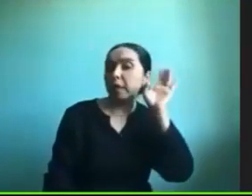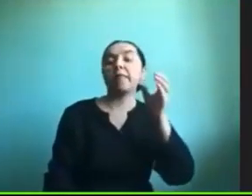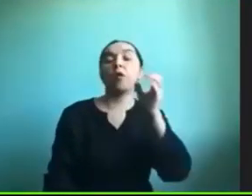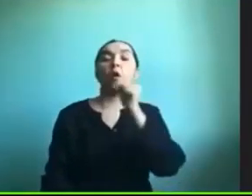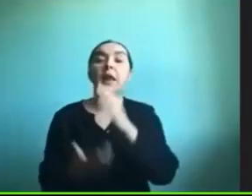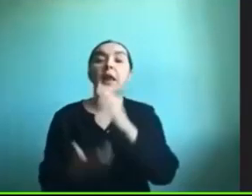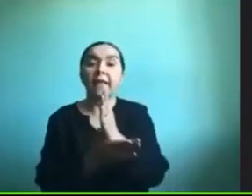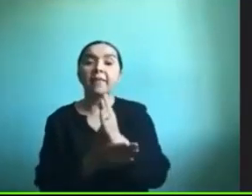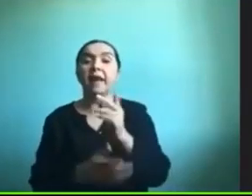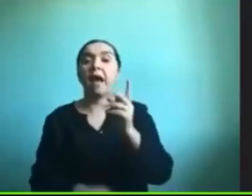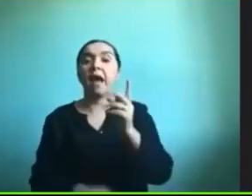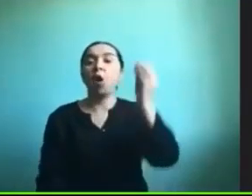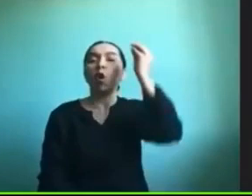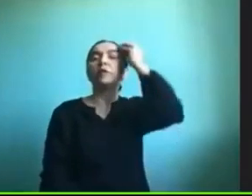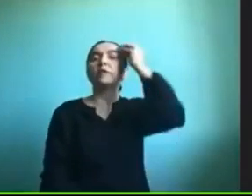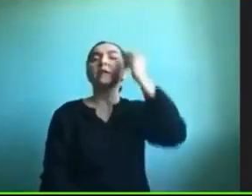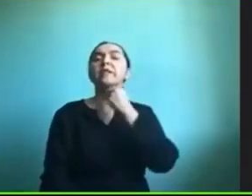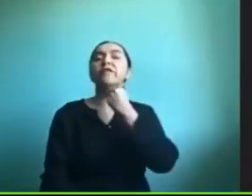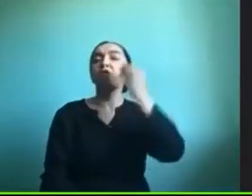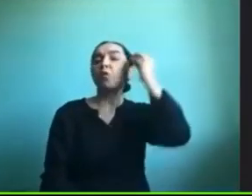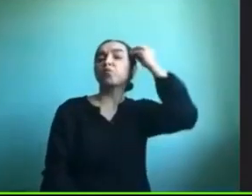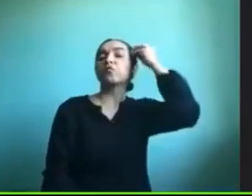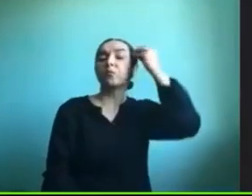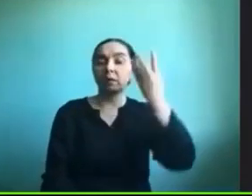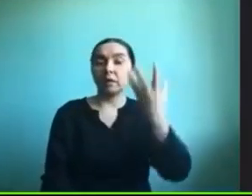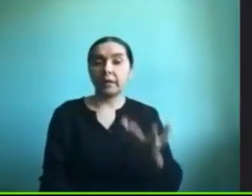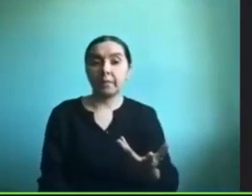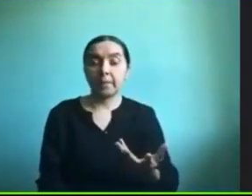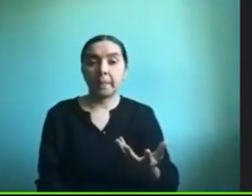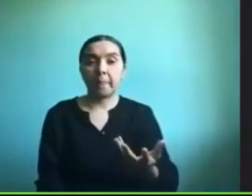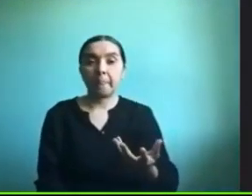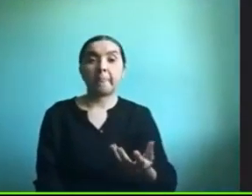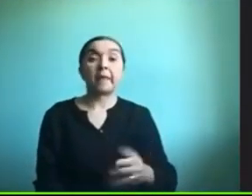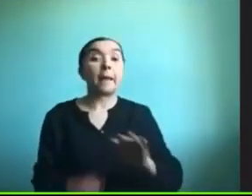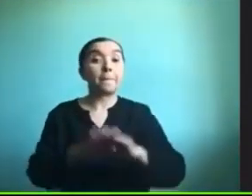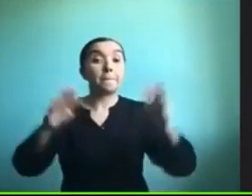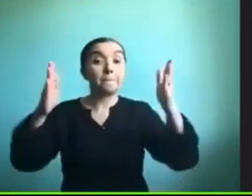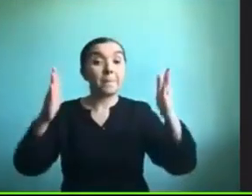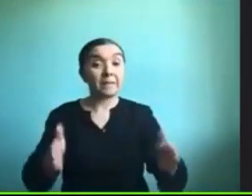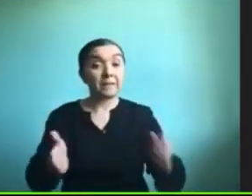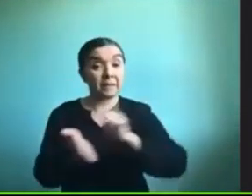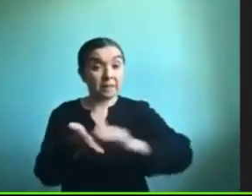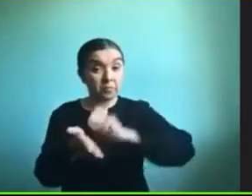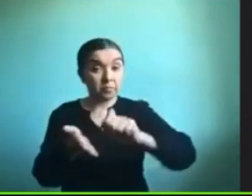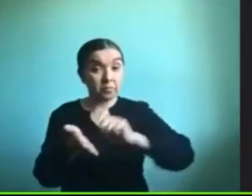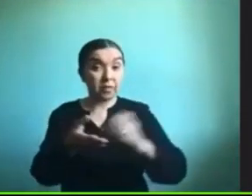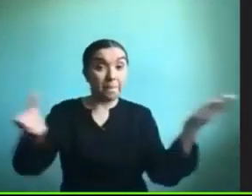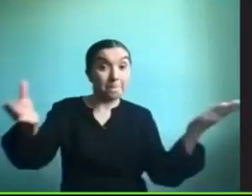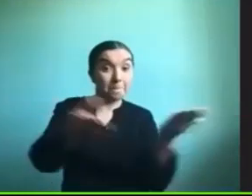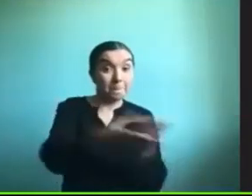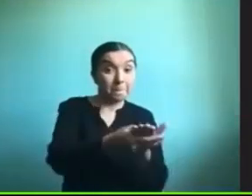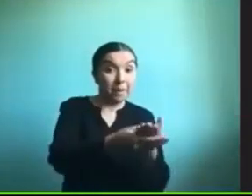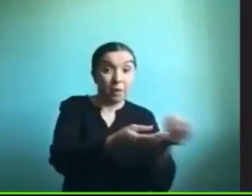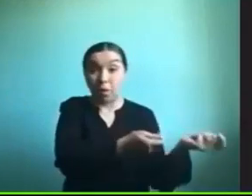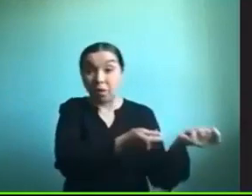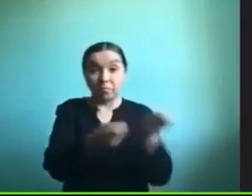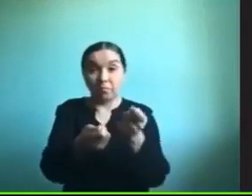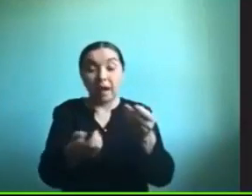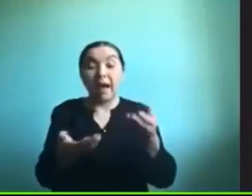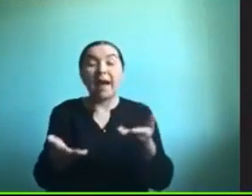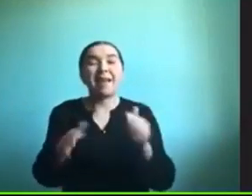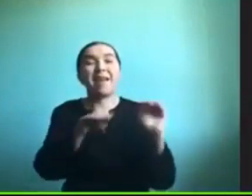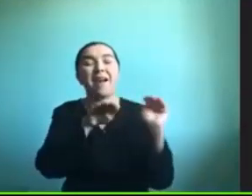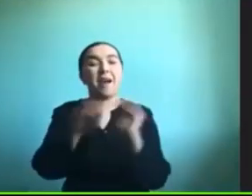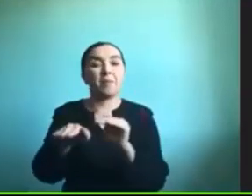fonológica entonces con la mesita y con el manual van a poder encontrar como también apoyo a las